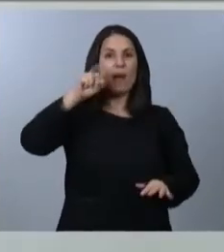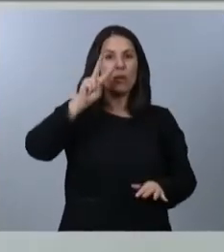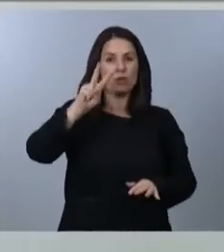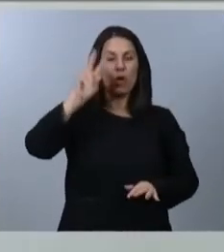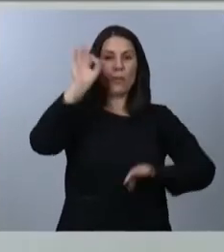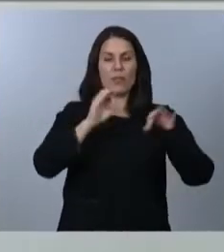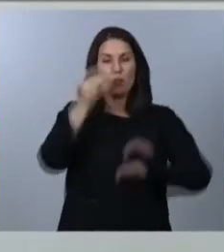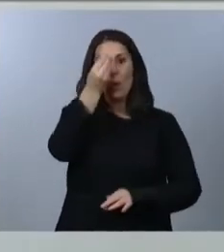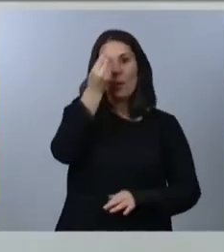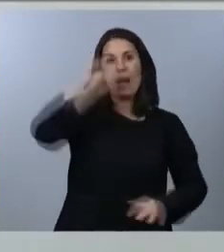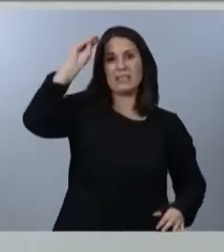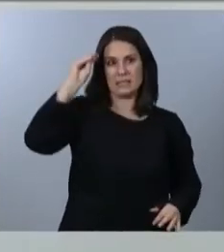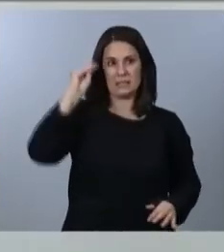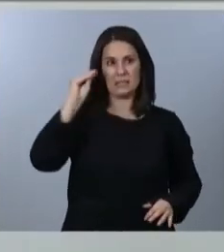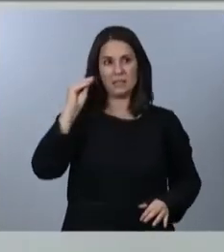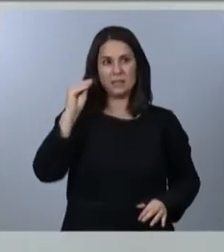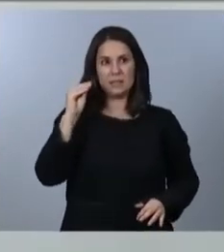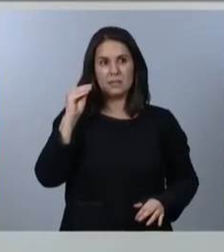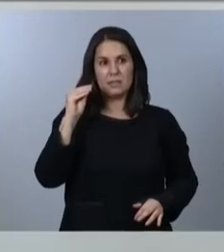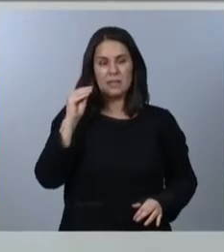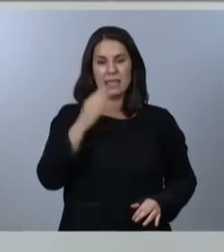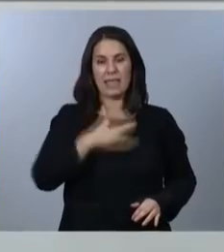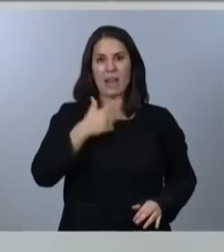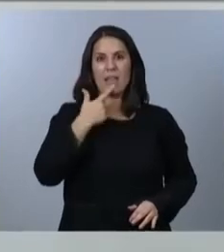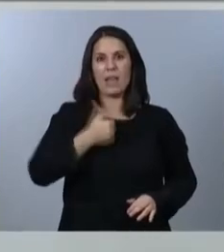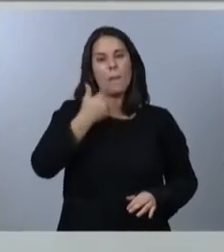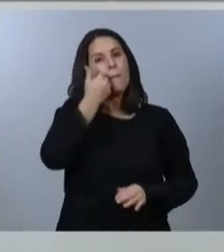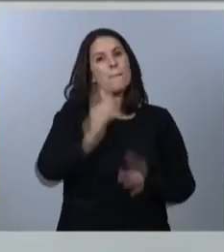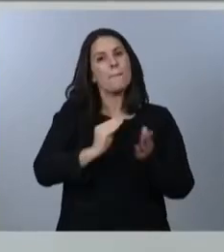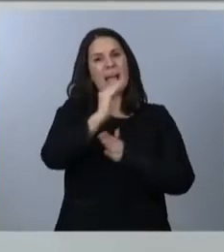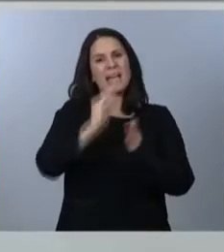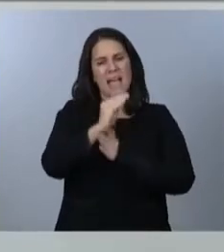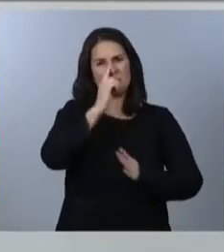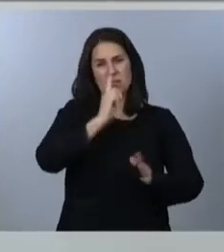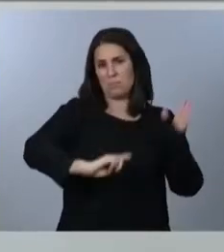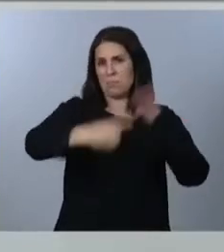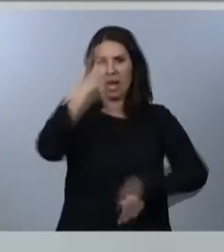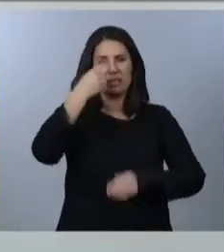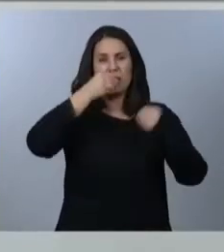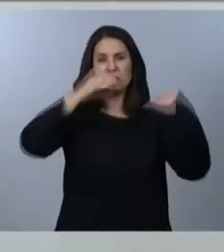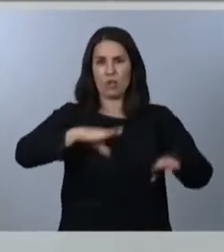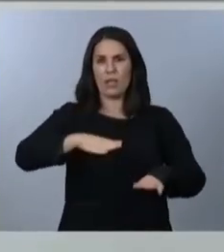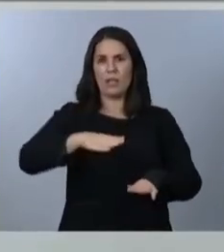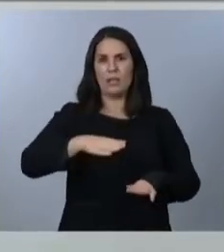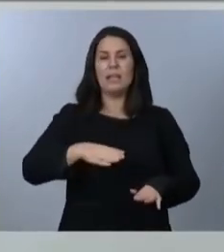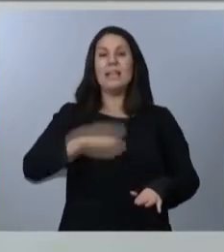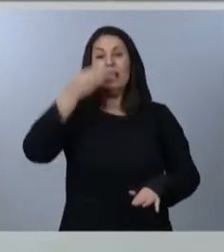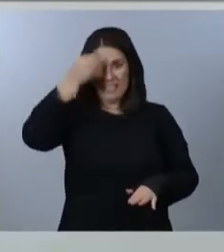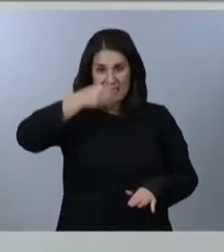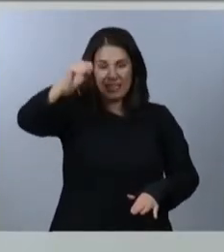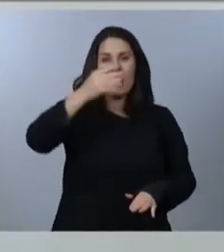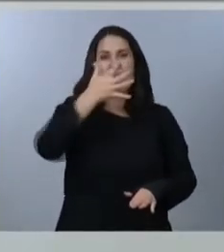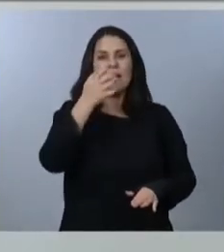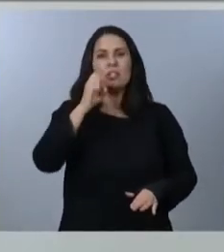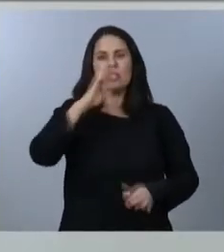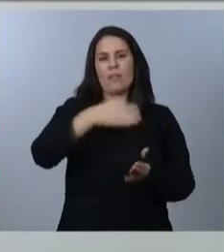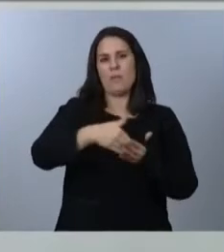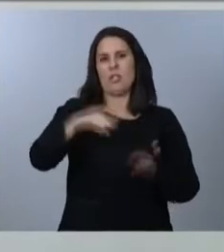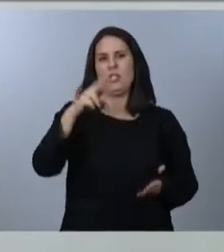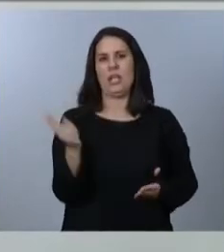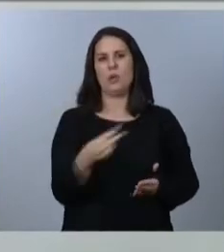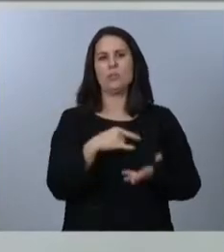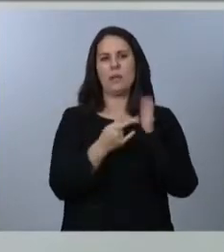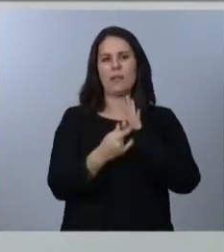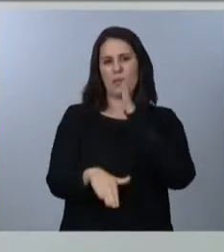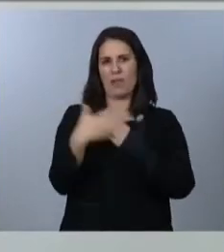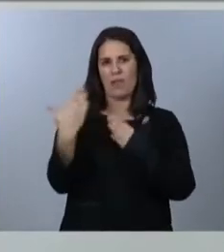a traducir en la mayor partida de becas de la historia, con un incremento de 514 millones de euros y un plan de modernización de la formación